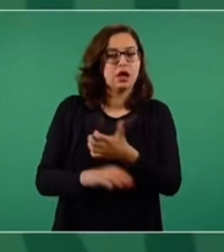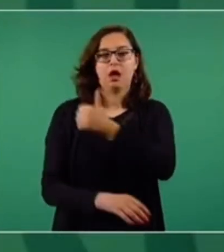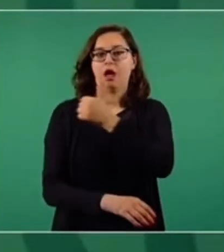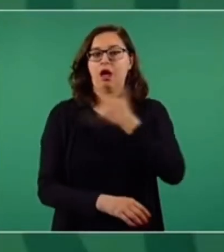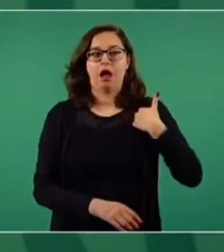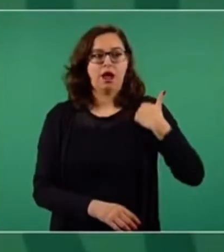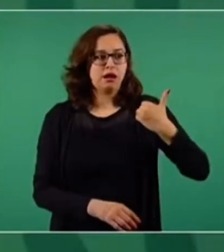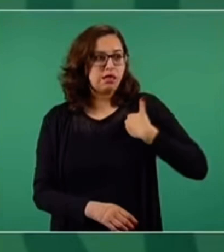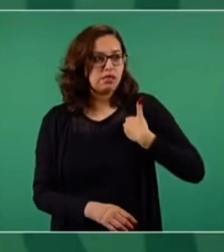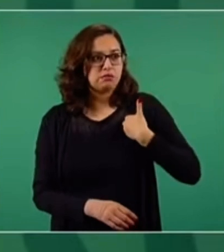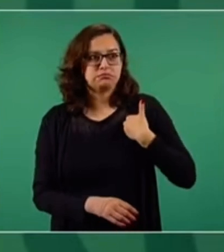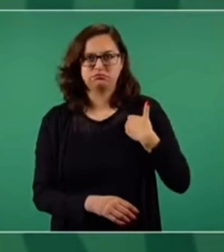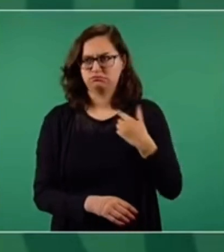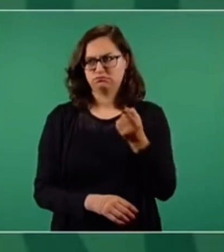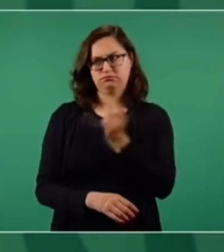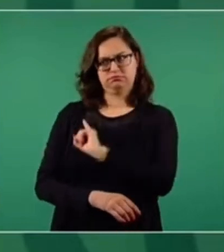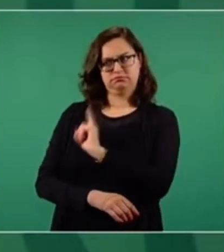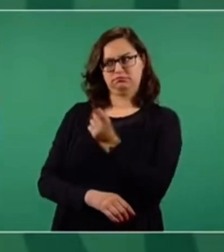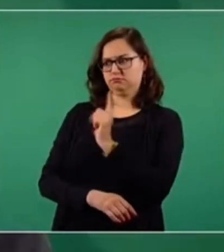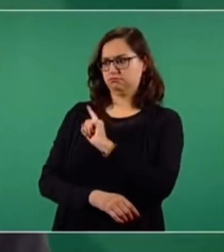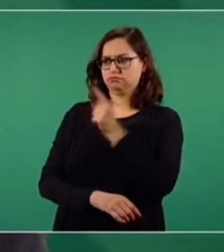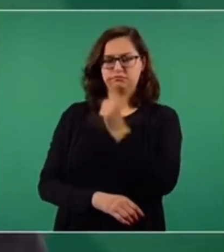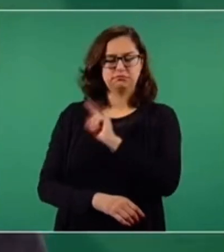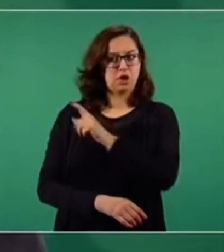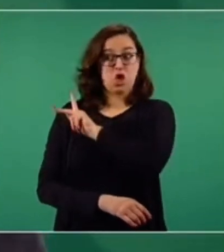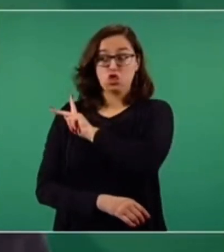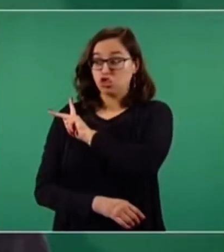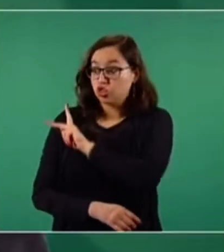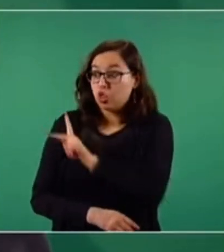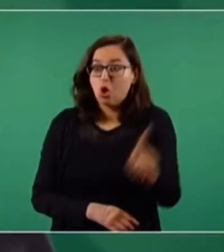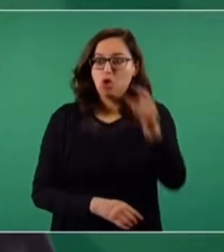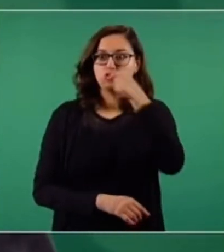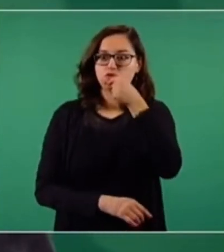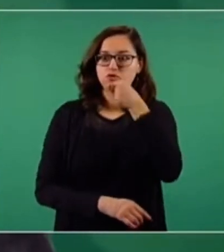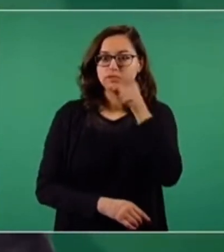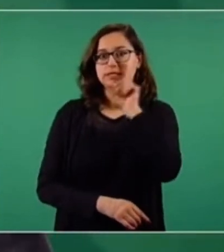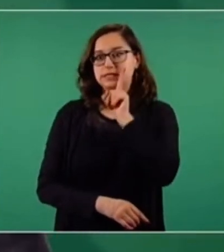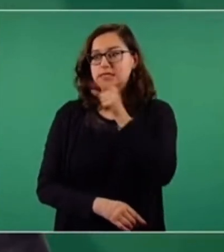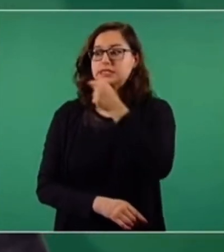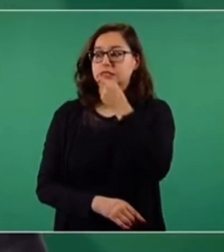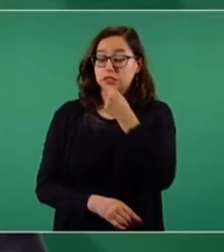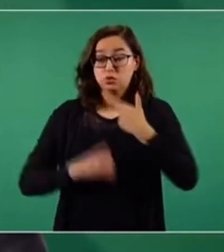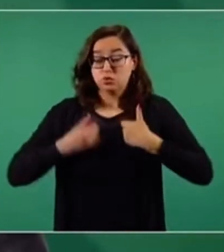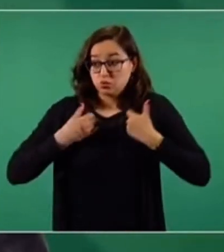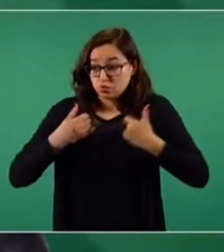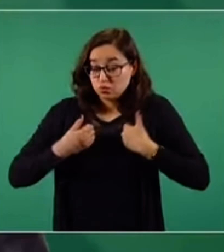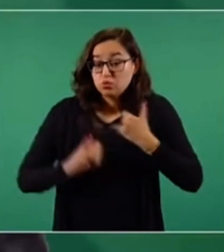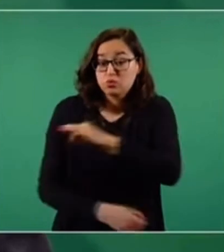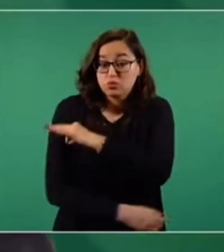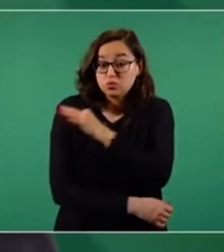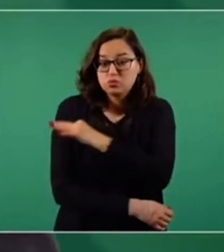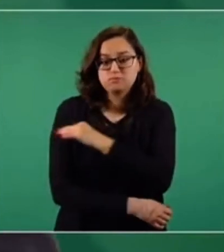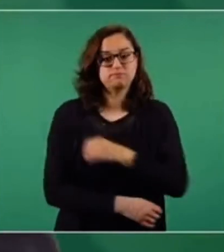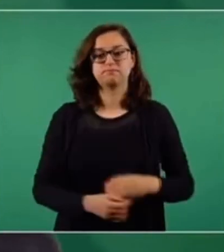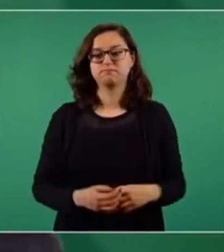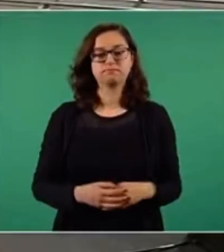no han recomendado la vacunación generalizada de niños, niñas y adolescentes que sean saludables.